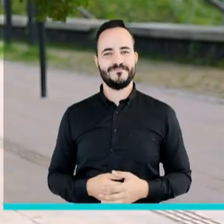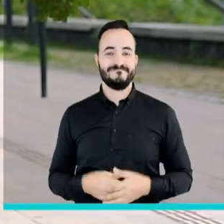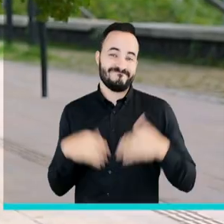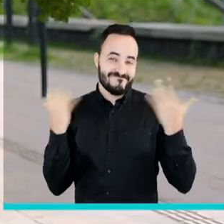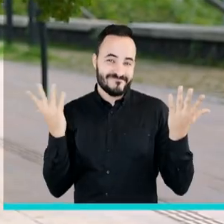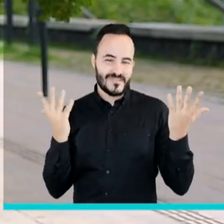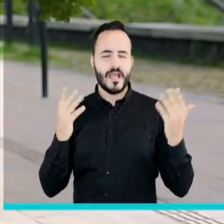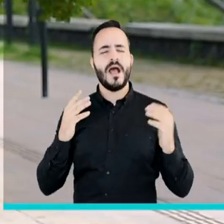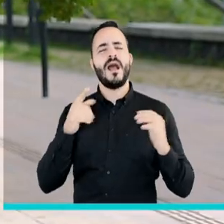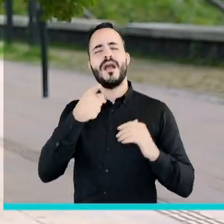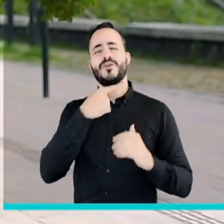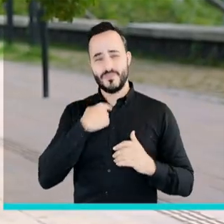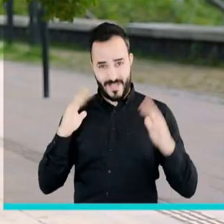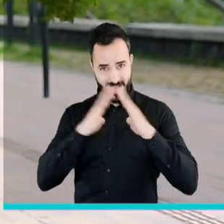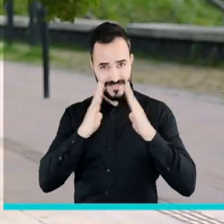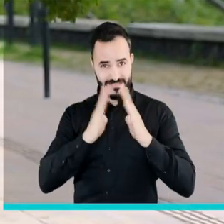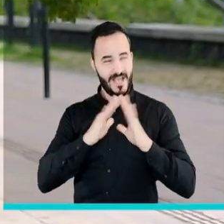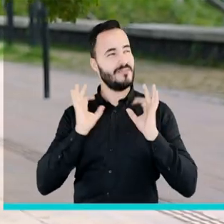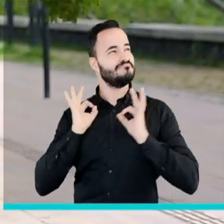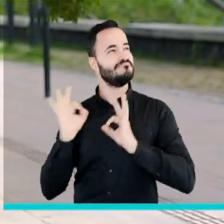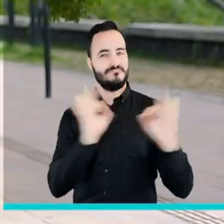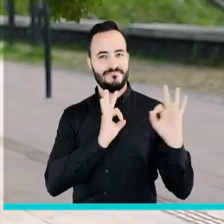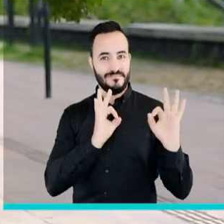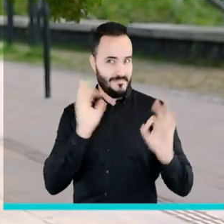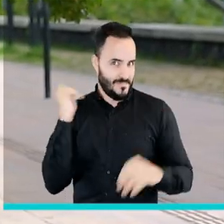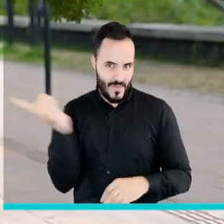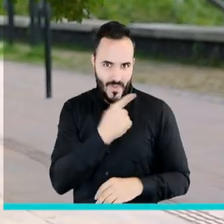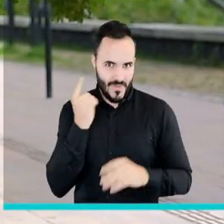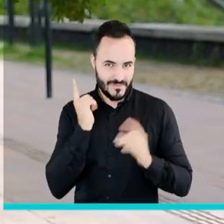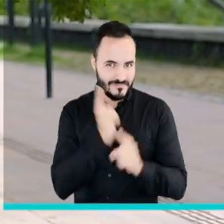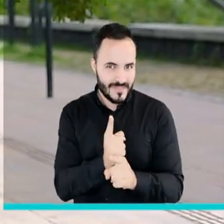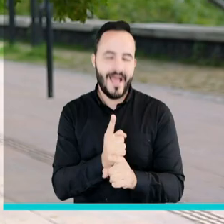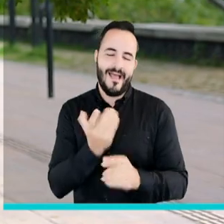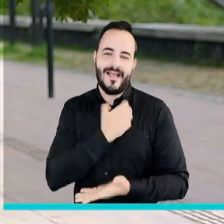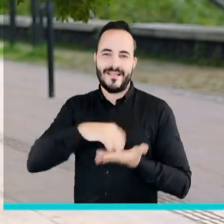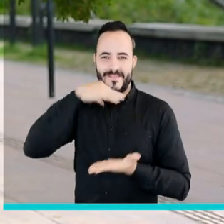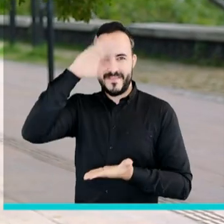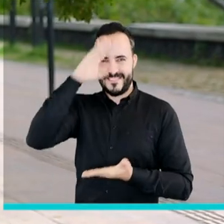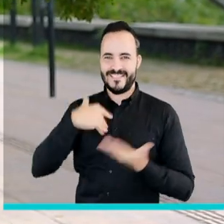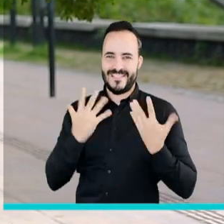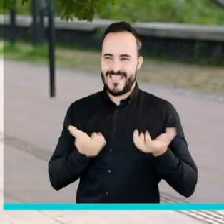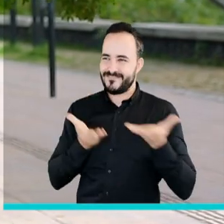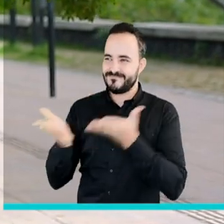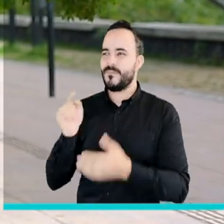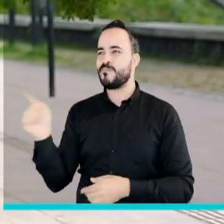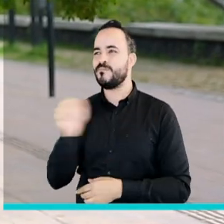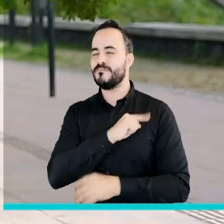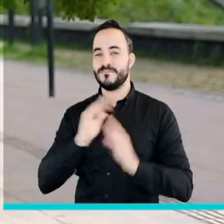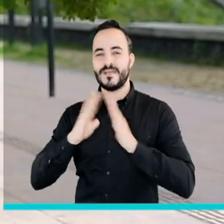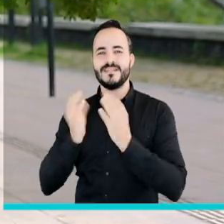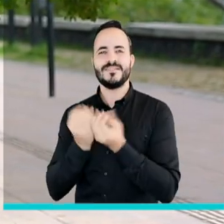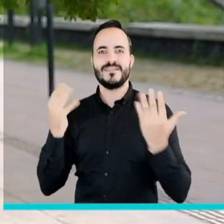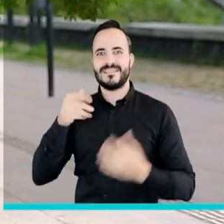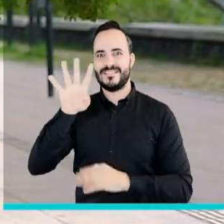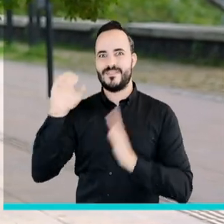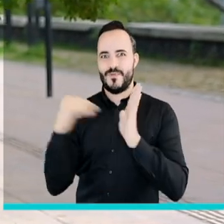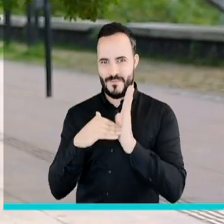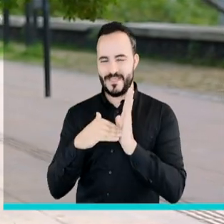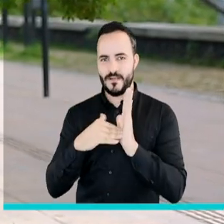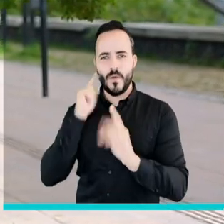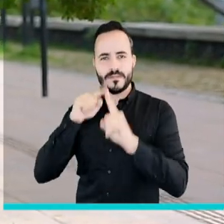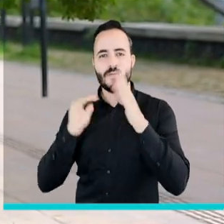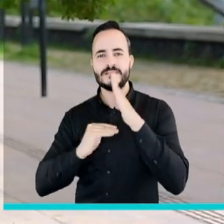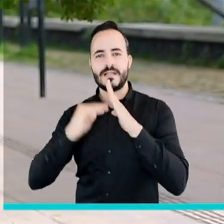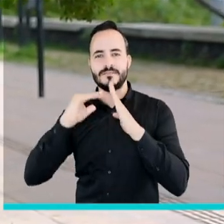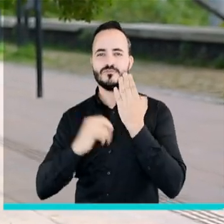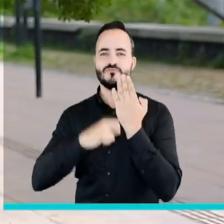¿Quién no quiere tener una vivienda digna? La Alcaldía de Medellín avanza en su meta de mejorar las condiciones de 19.000 viviendas de